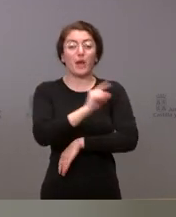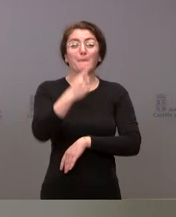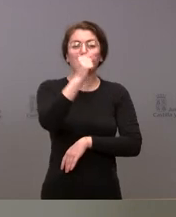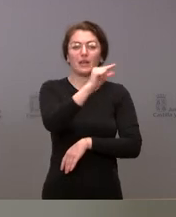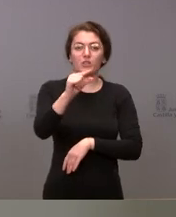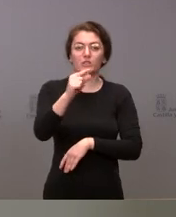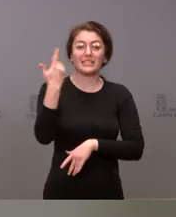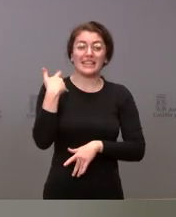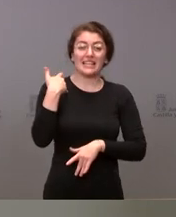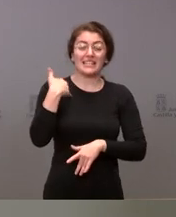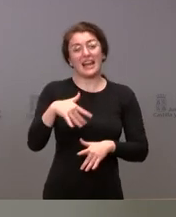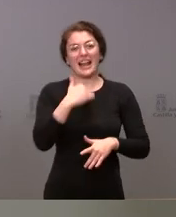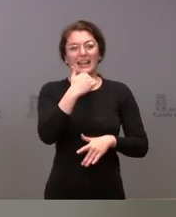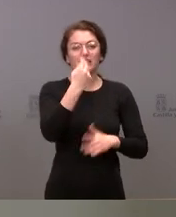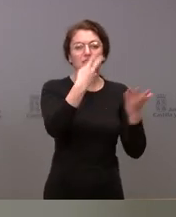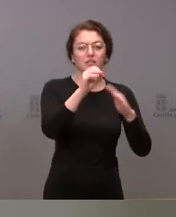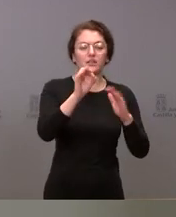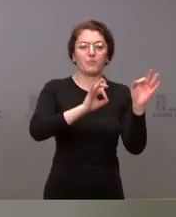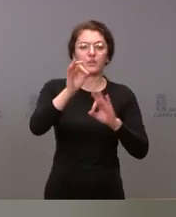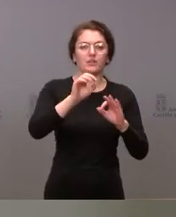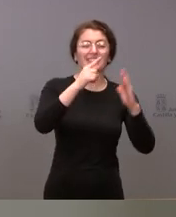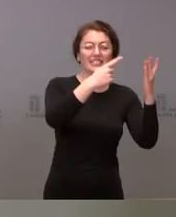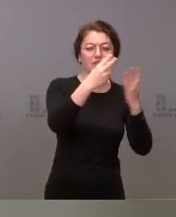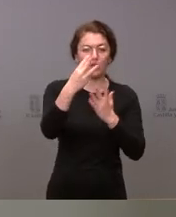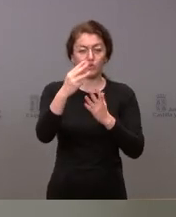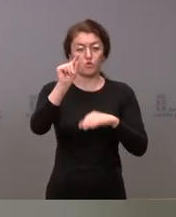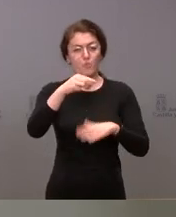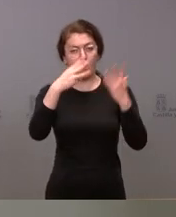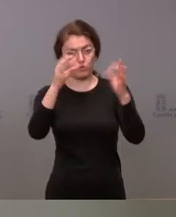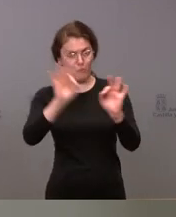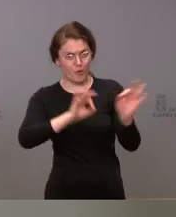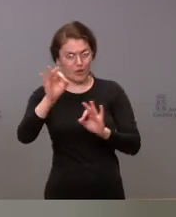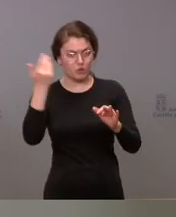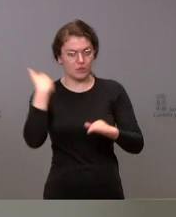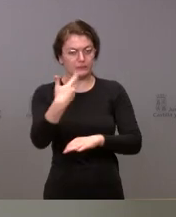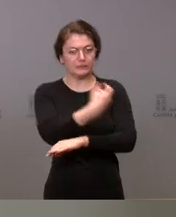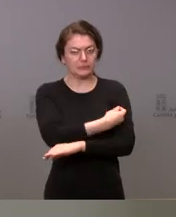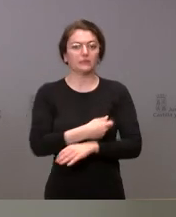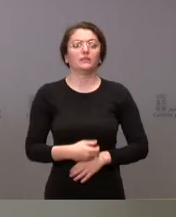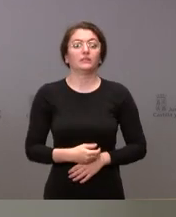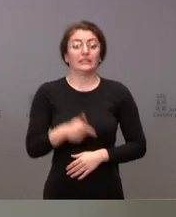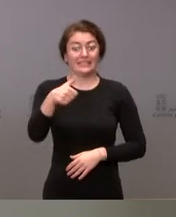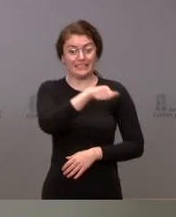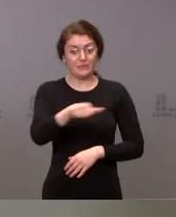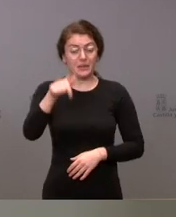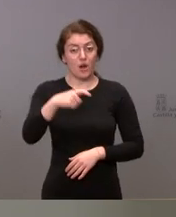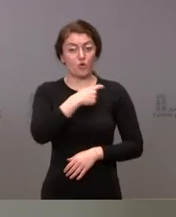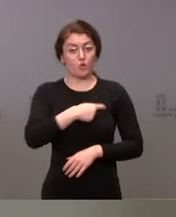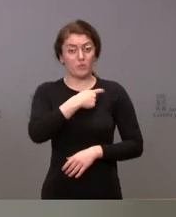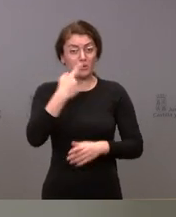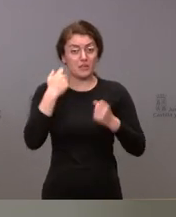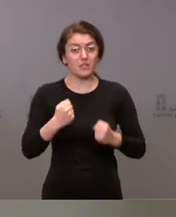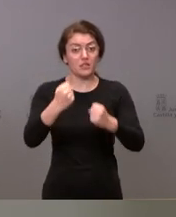se acerca al 70%, concretamente al 68,8%. Como ustedes conocen también, esta semana la Comisión de Salud